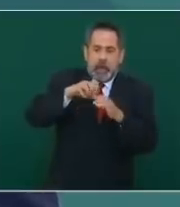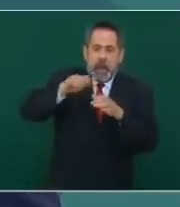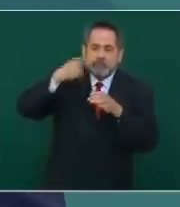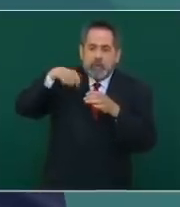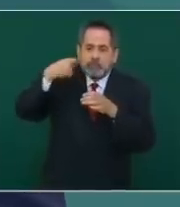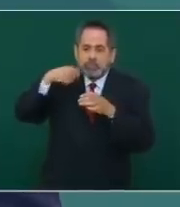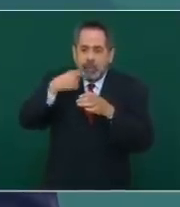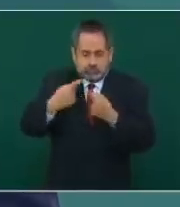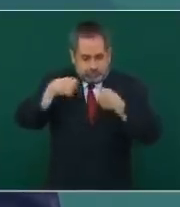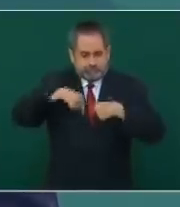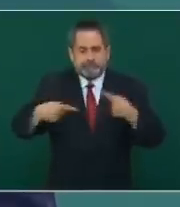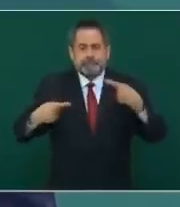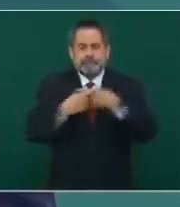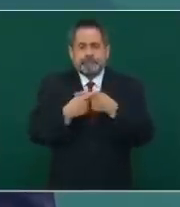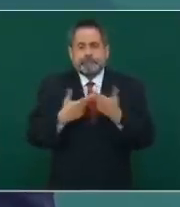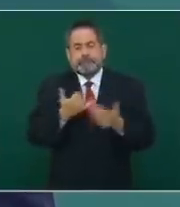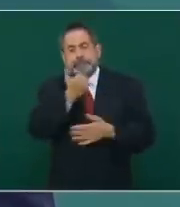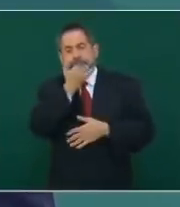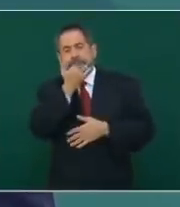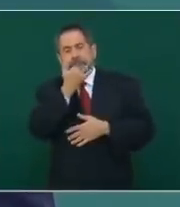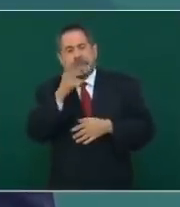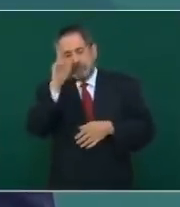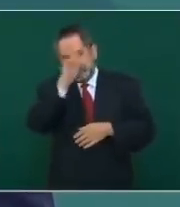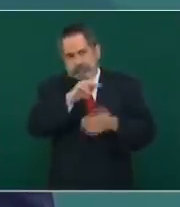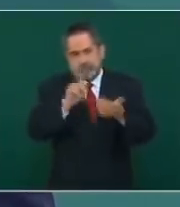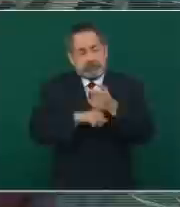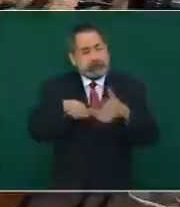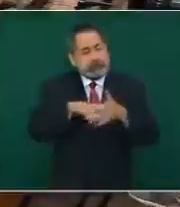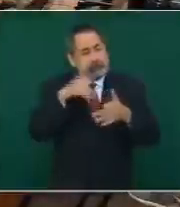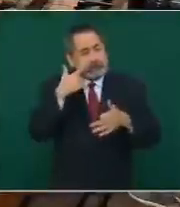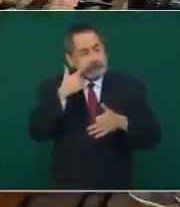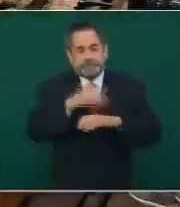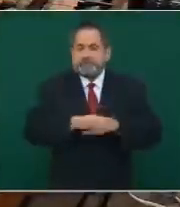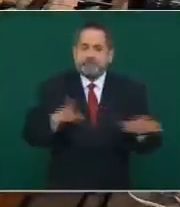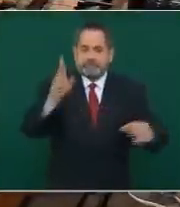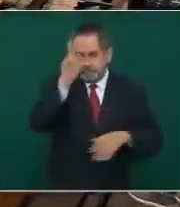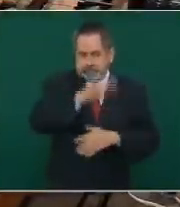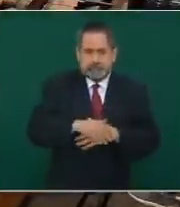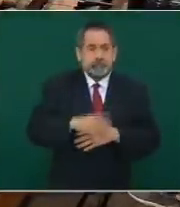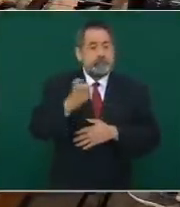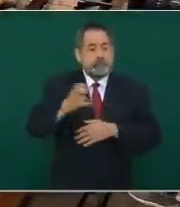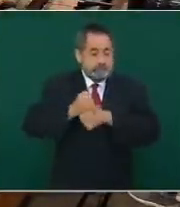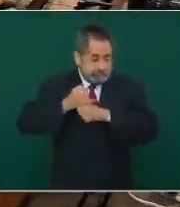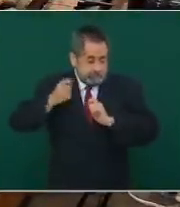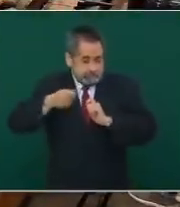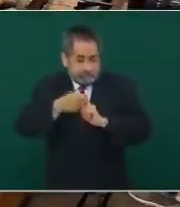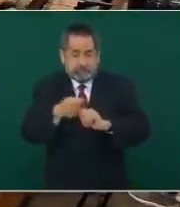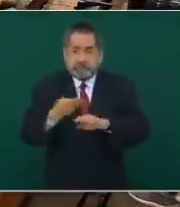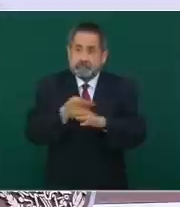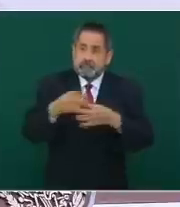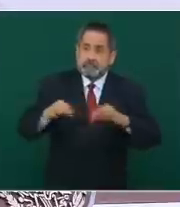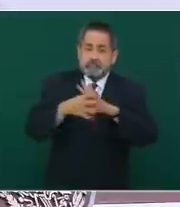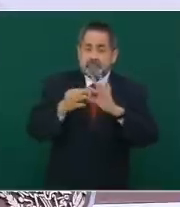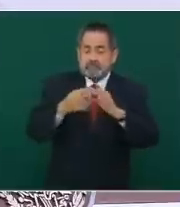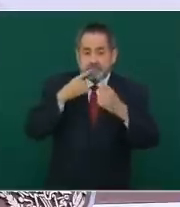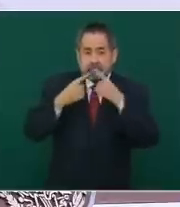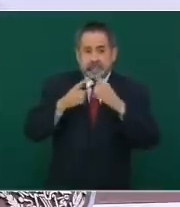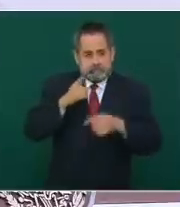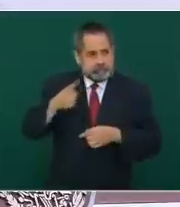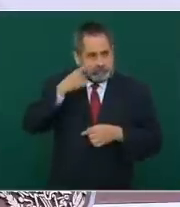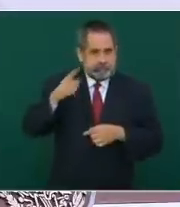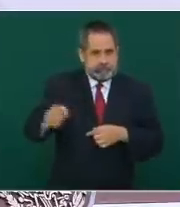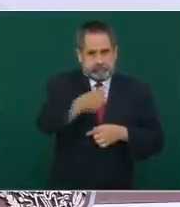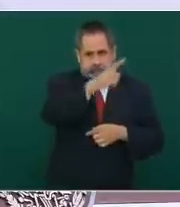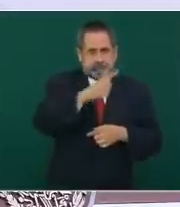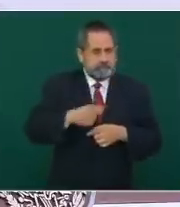para la salud, más si lo estás tomando con constancia. Entonces, este reportaje es muy completo y lo pueden ya